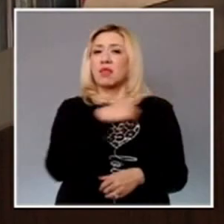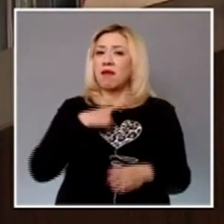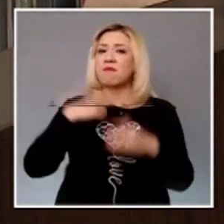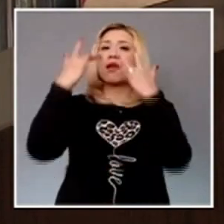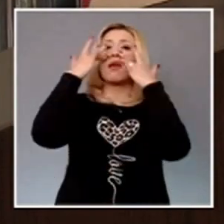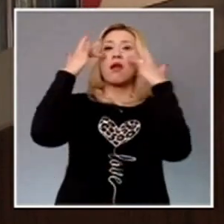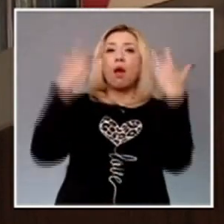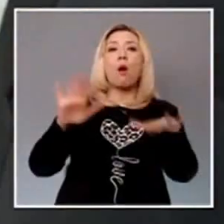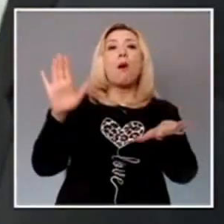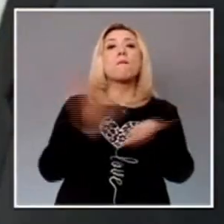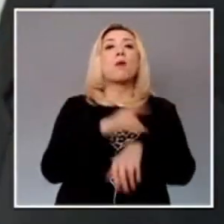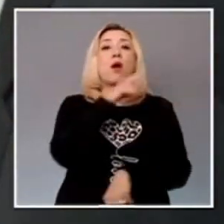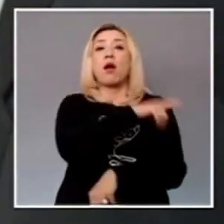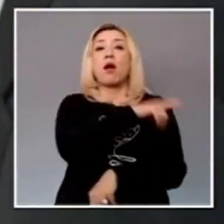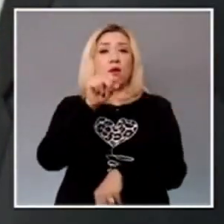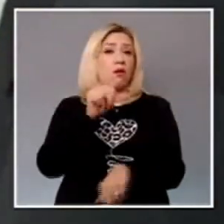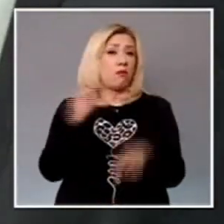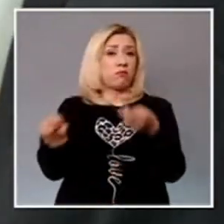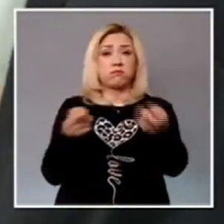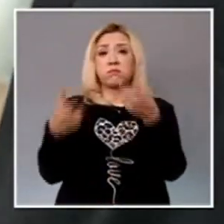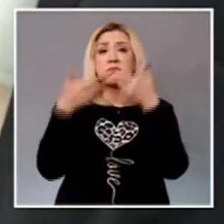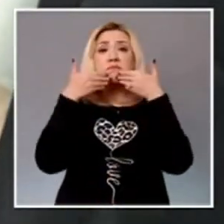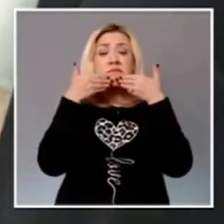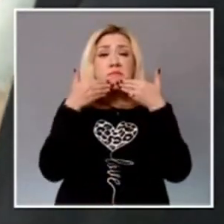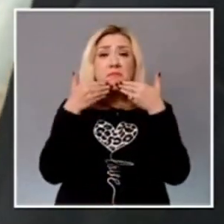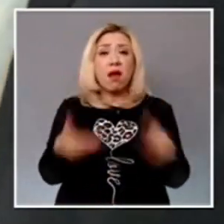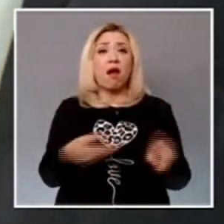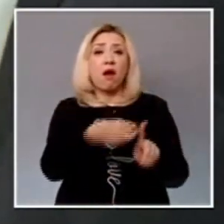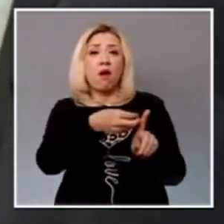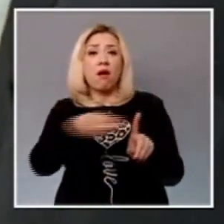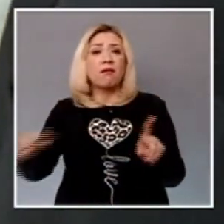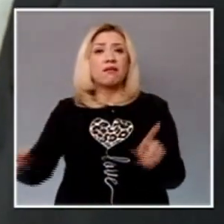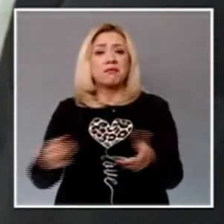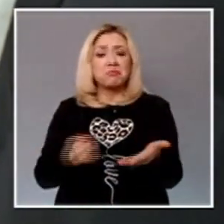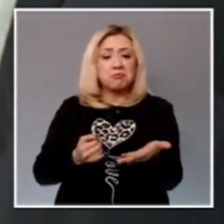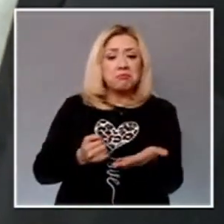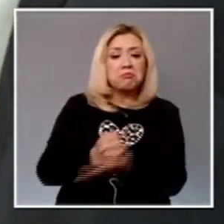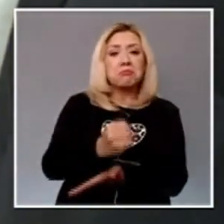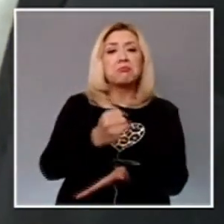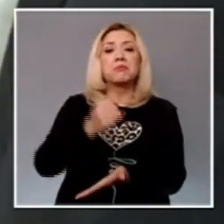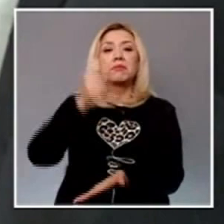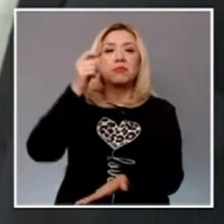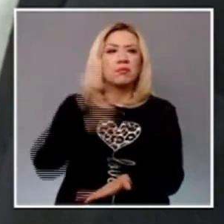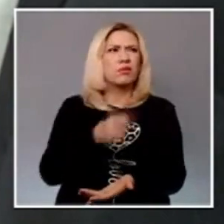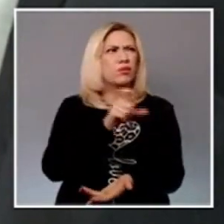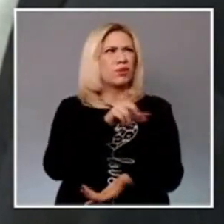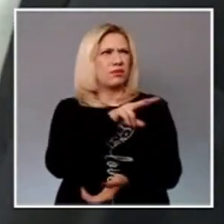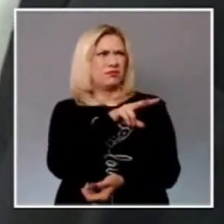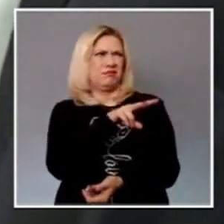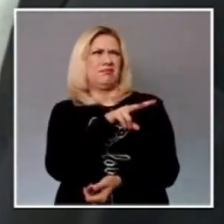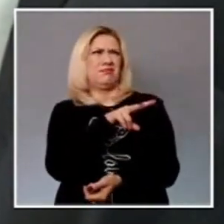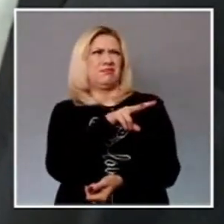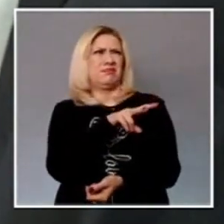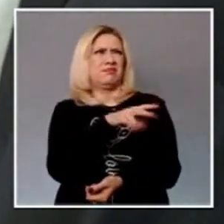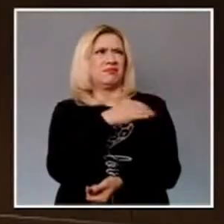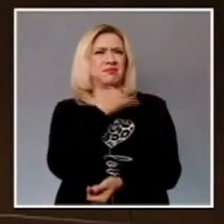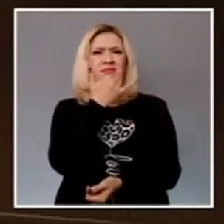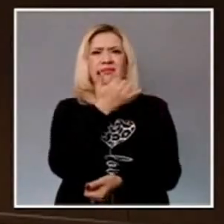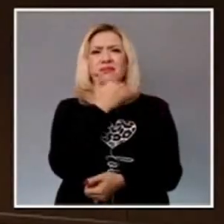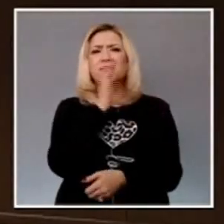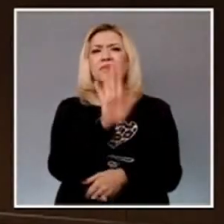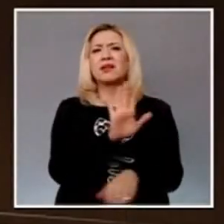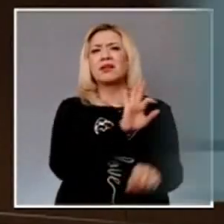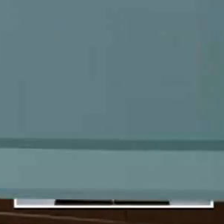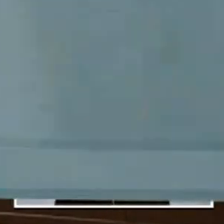institución, ya que sus decisiones carecen de confiabilidad, pues afirman que en sus funciones se ha sometido a intereses ajenos al tribunal.